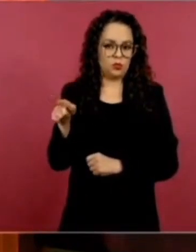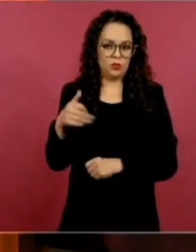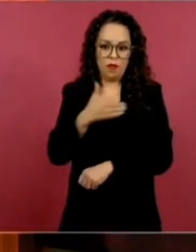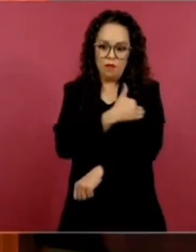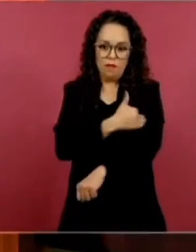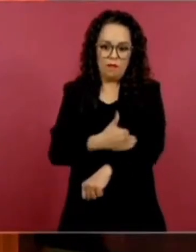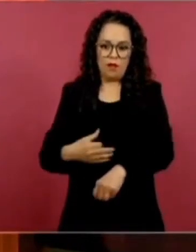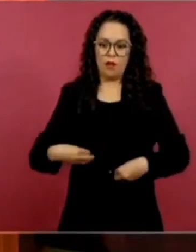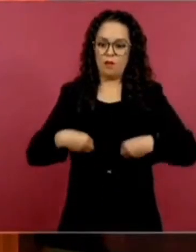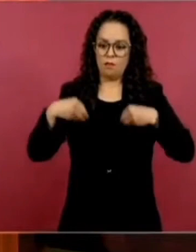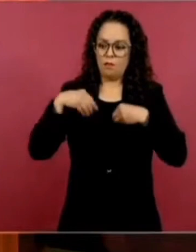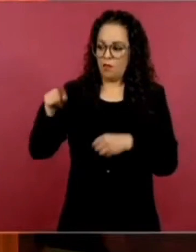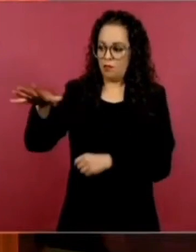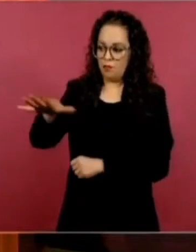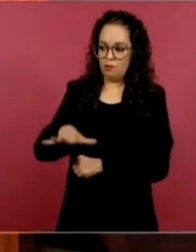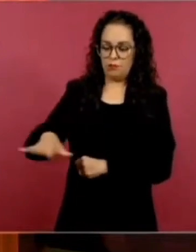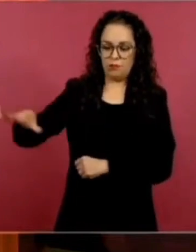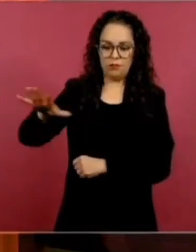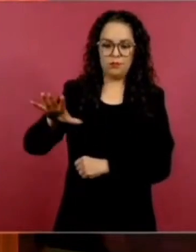Muy buena.